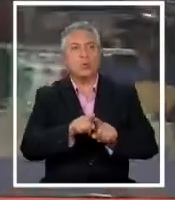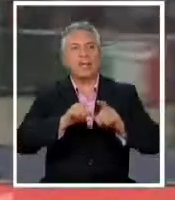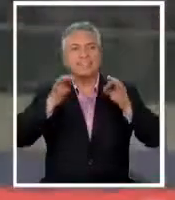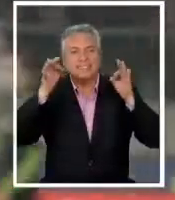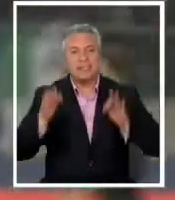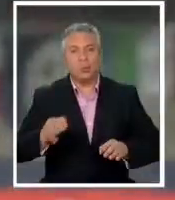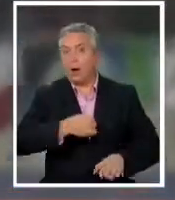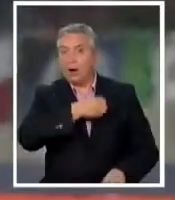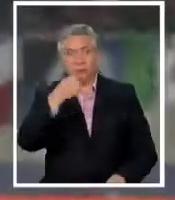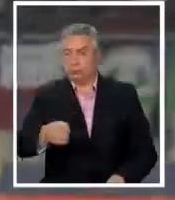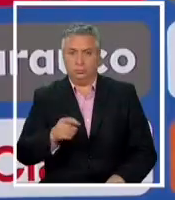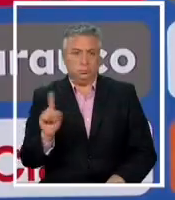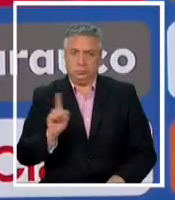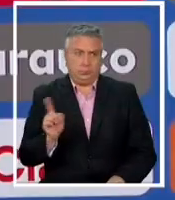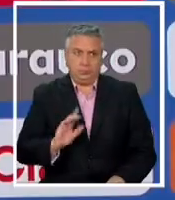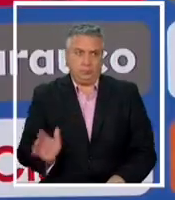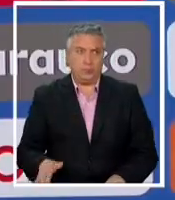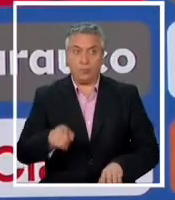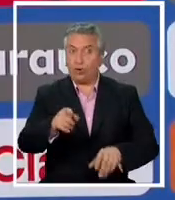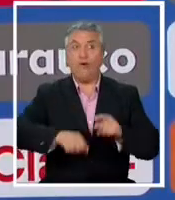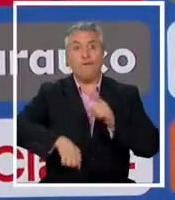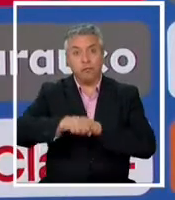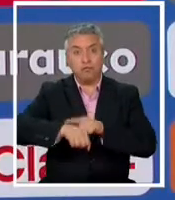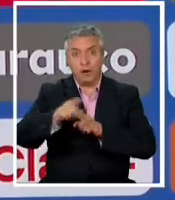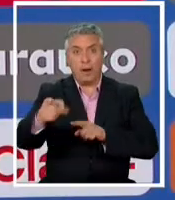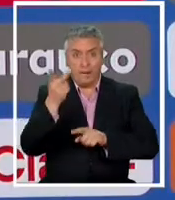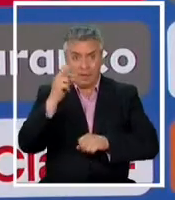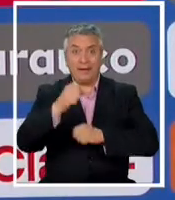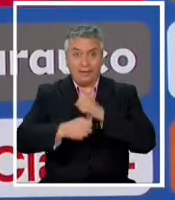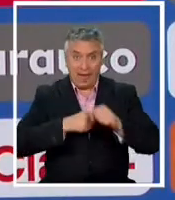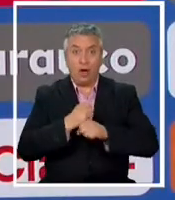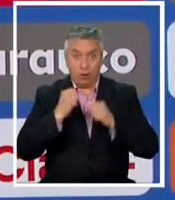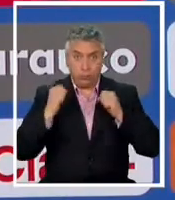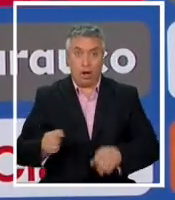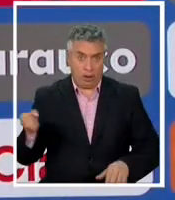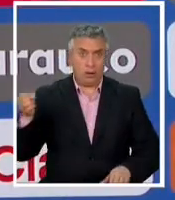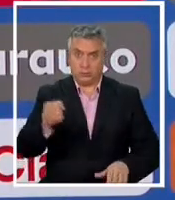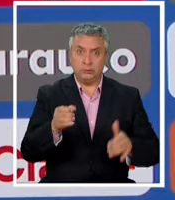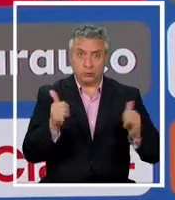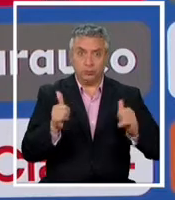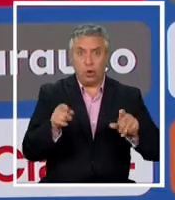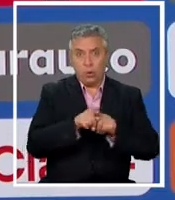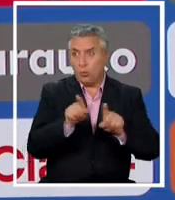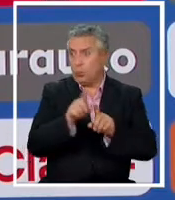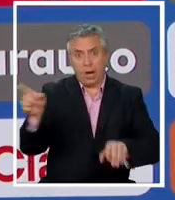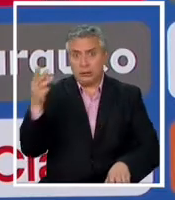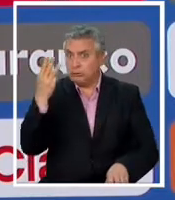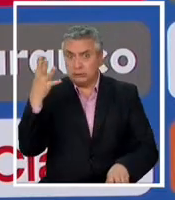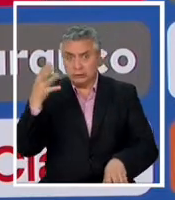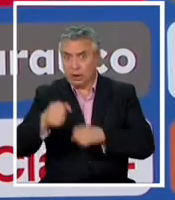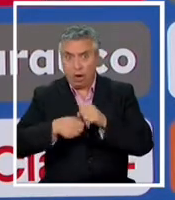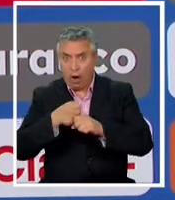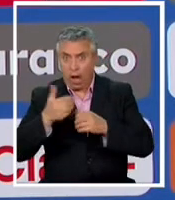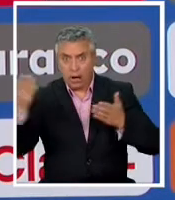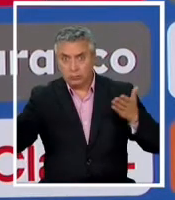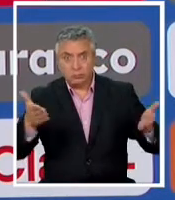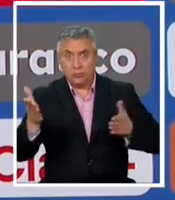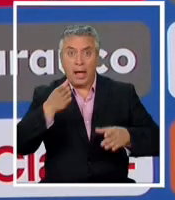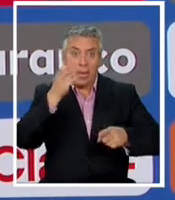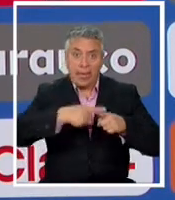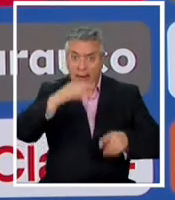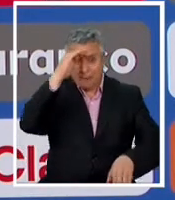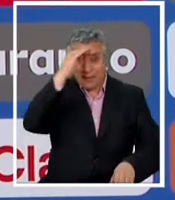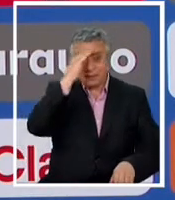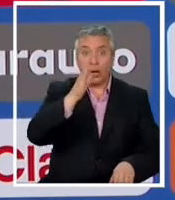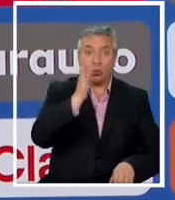asegurado un futbolista de 20 años también puede jugar en la selección y hacerlo también como el de 35 no tendrá la experiencia